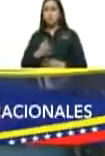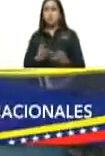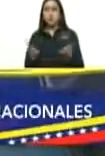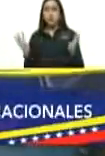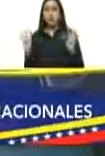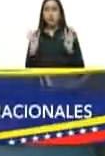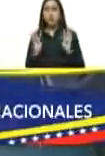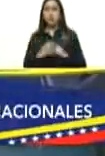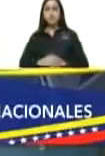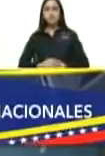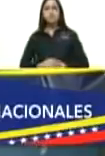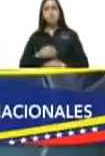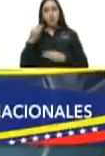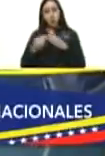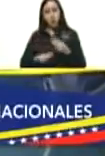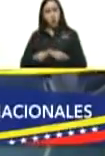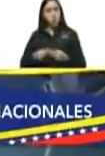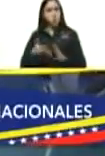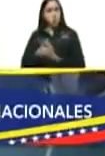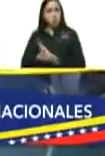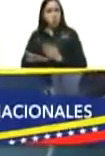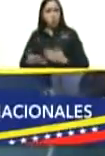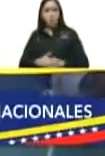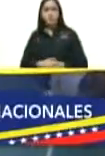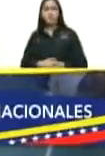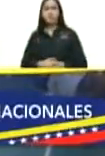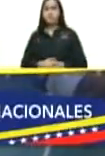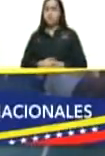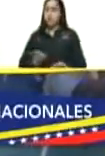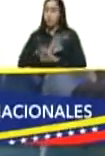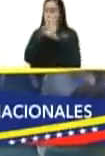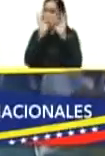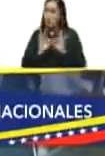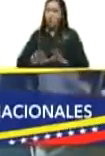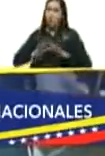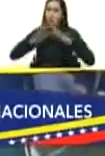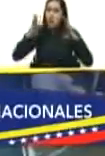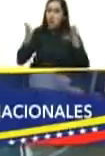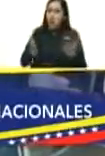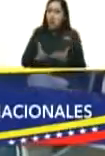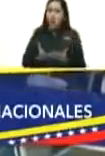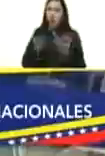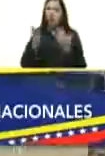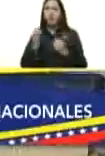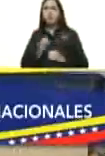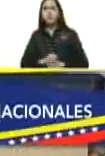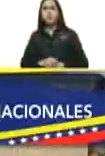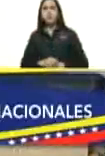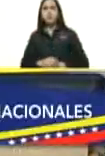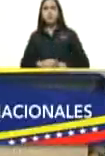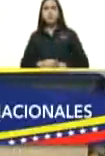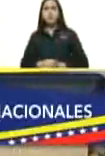se ha pretendido en la mediática mundial hegemónica occidentalista